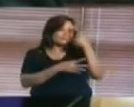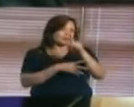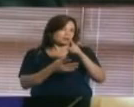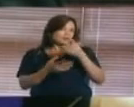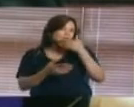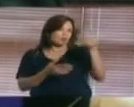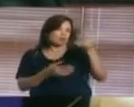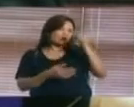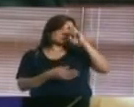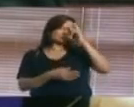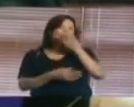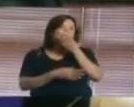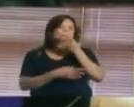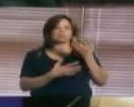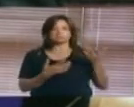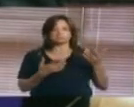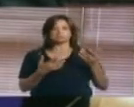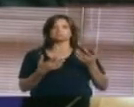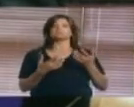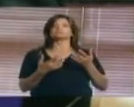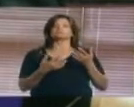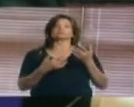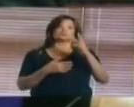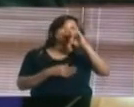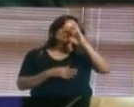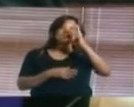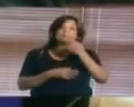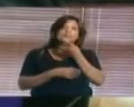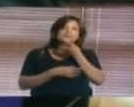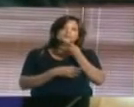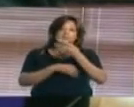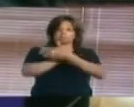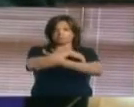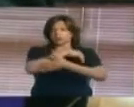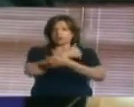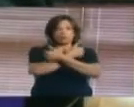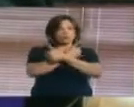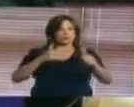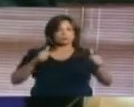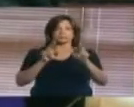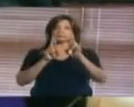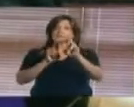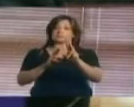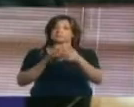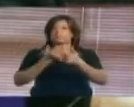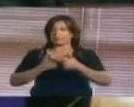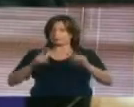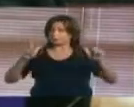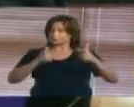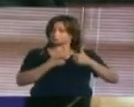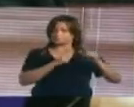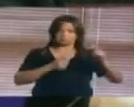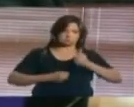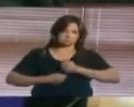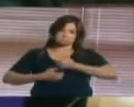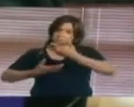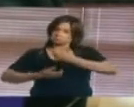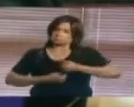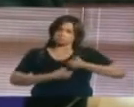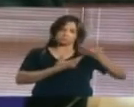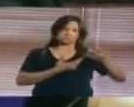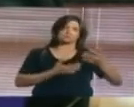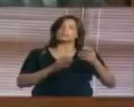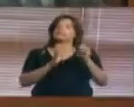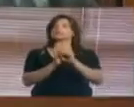un mejor país. Un país donde se respeten las libertades, el